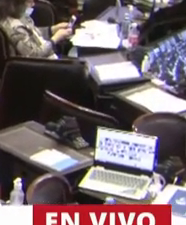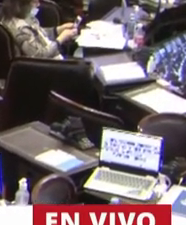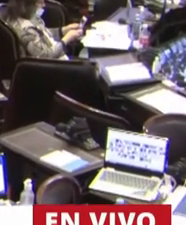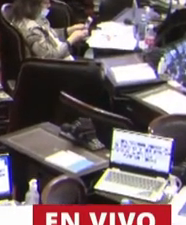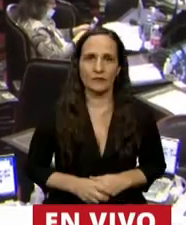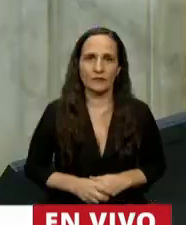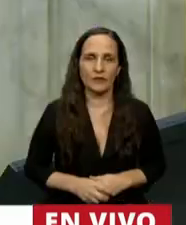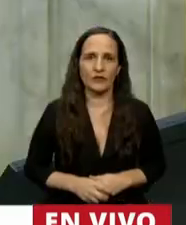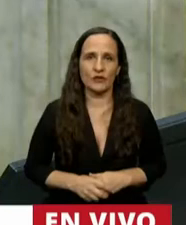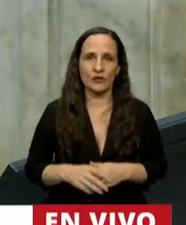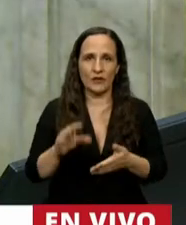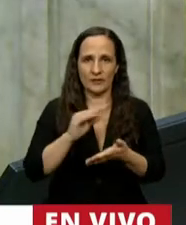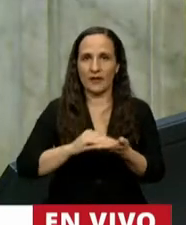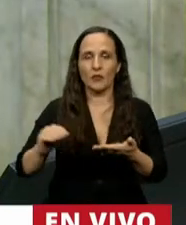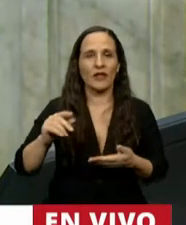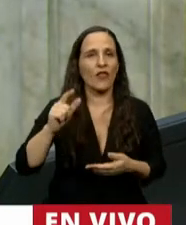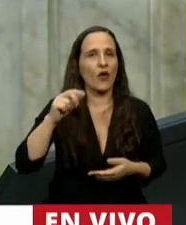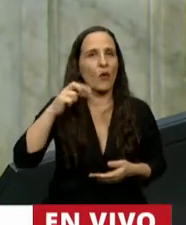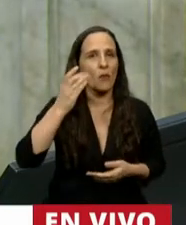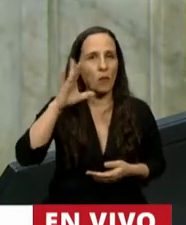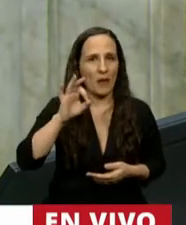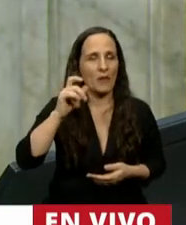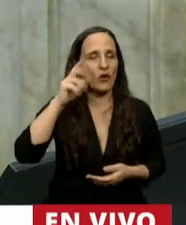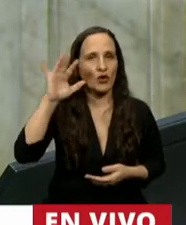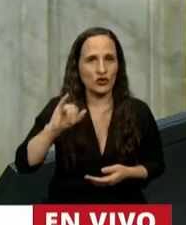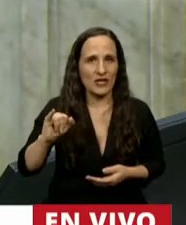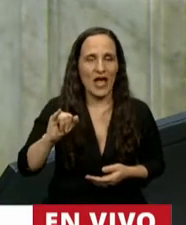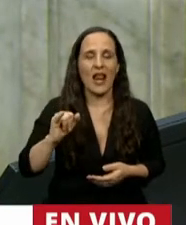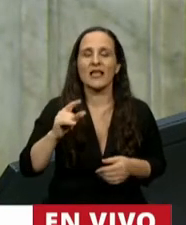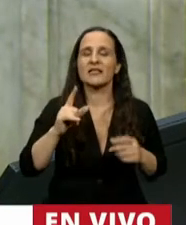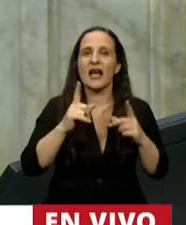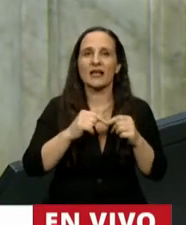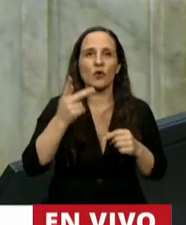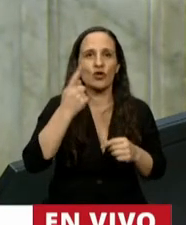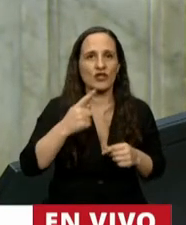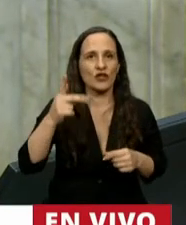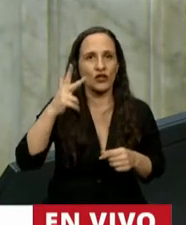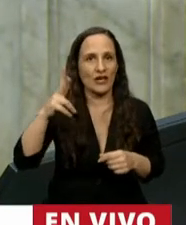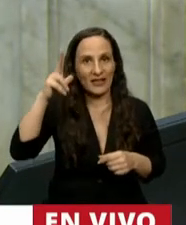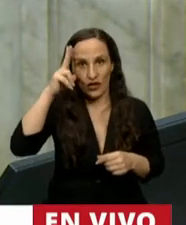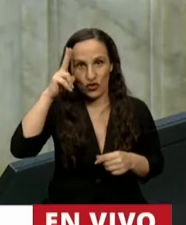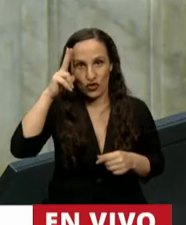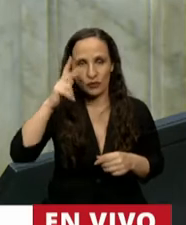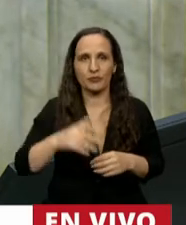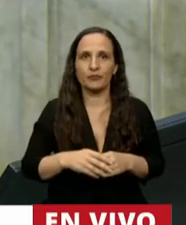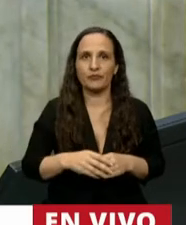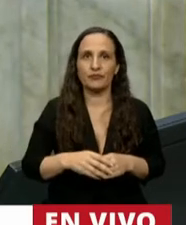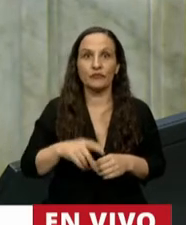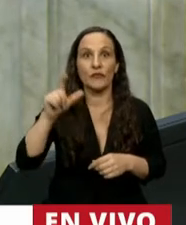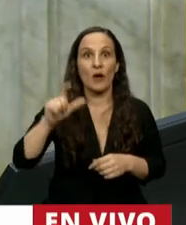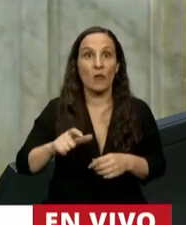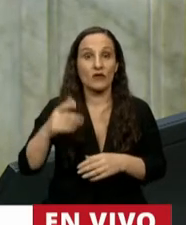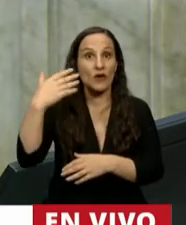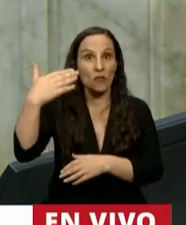El diputado Pablo González en uso del artículo 138. El miembro informante en cualquier momento puede